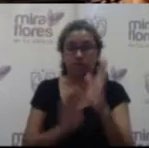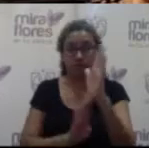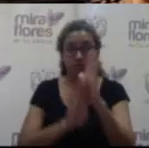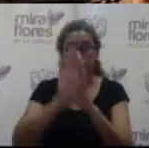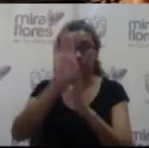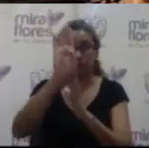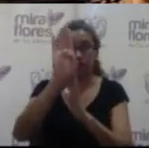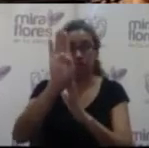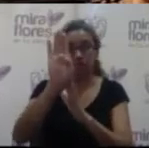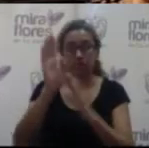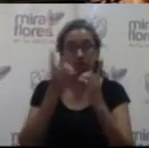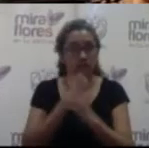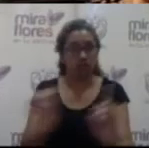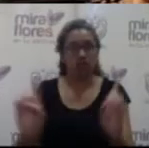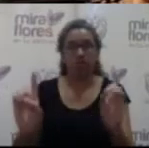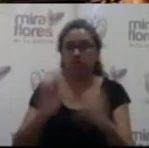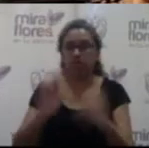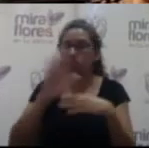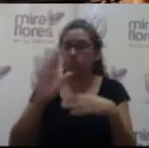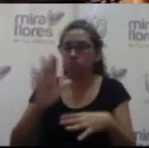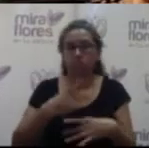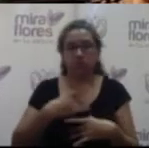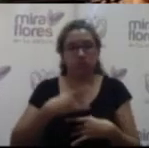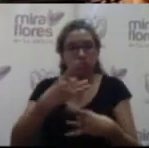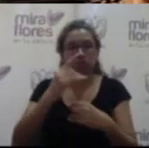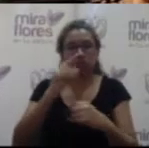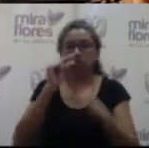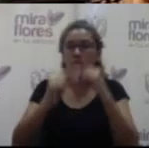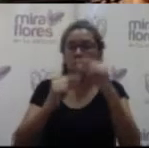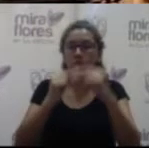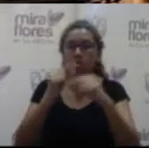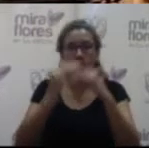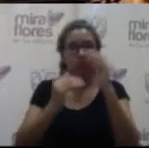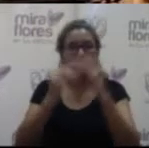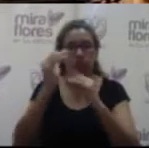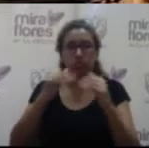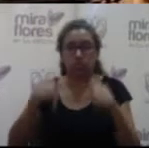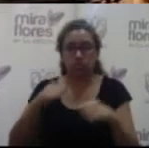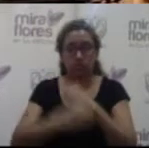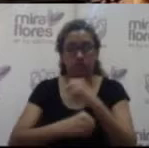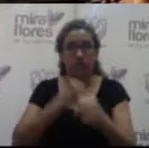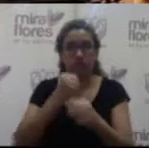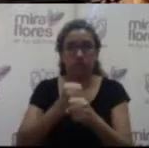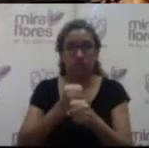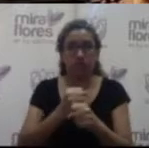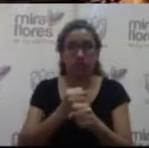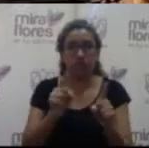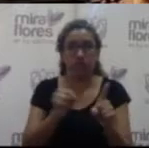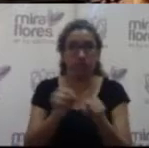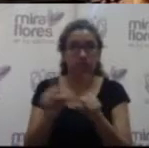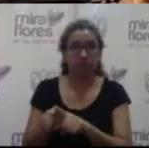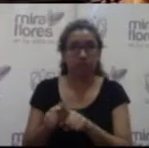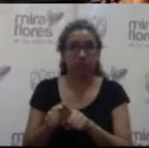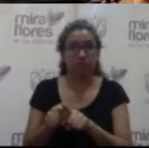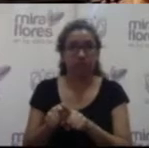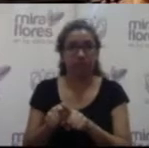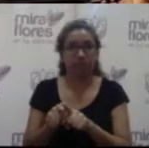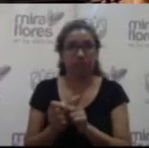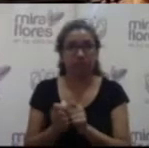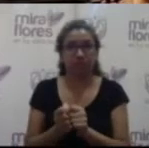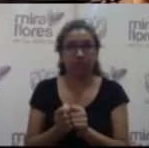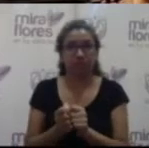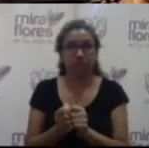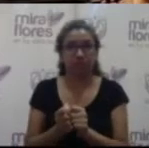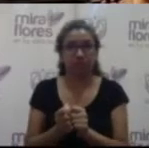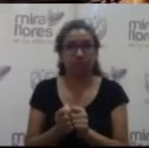muy interesante y que se ha ido construyendo en los últimos años y que de hecho hace pues que